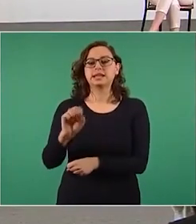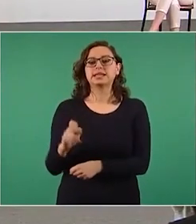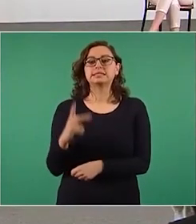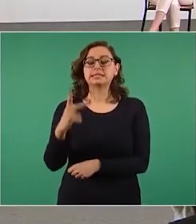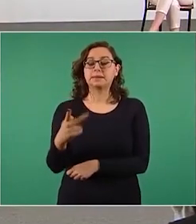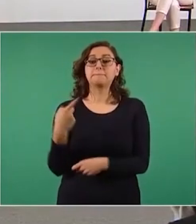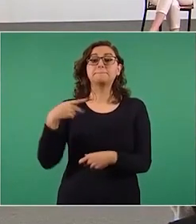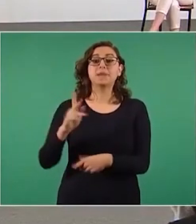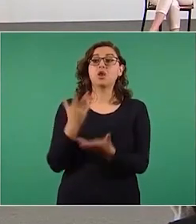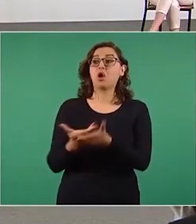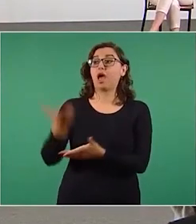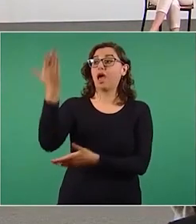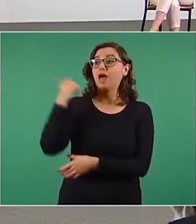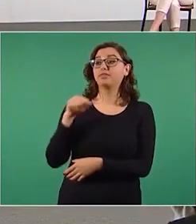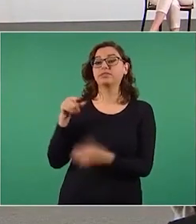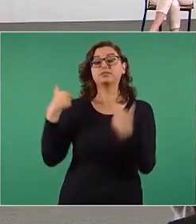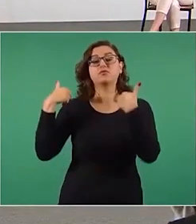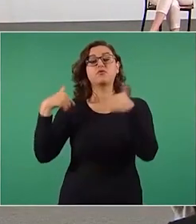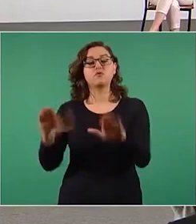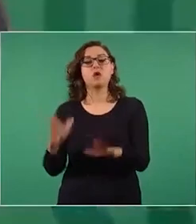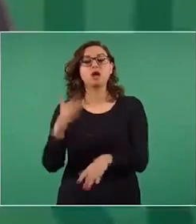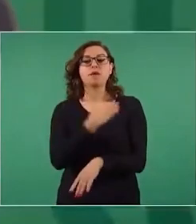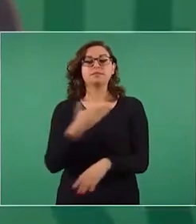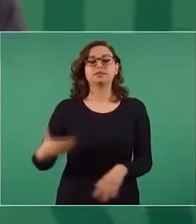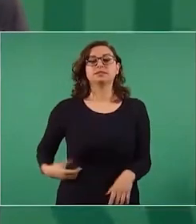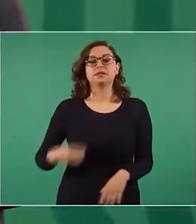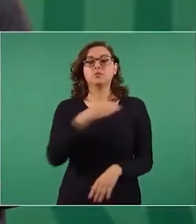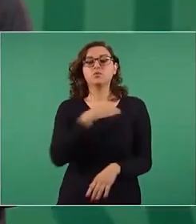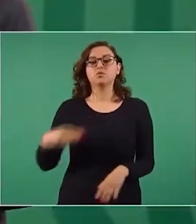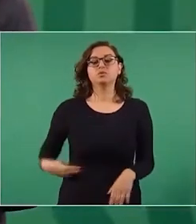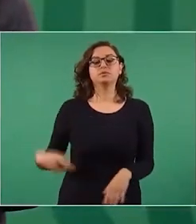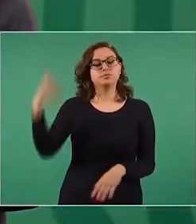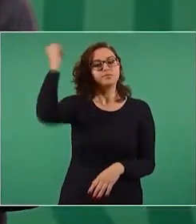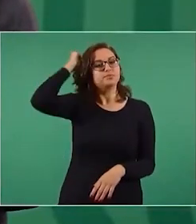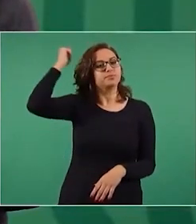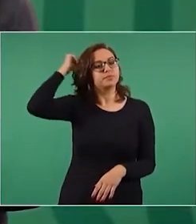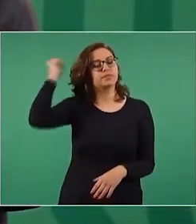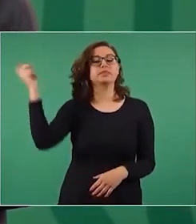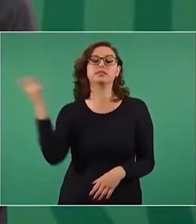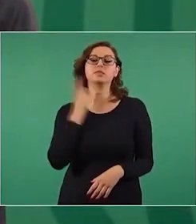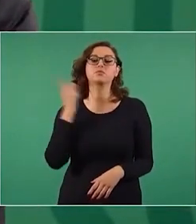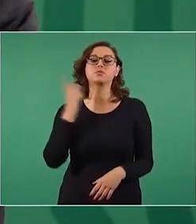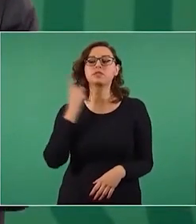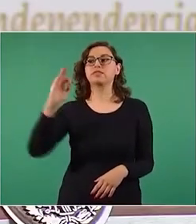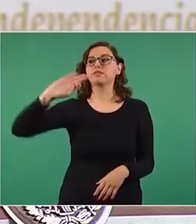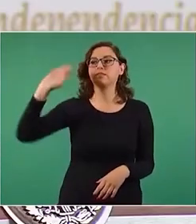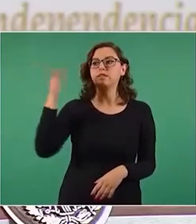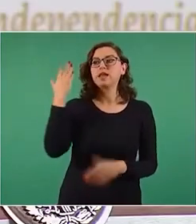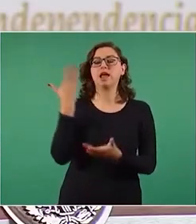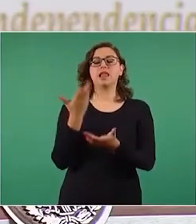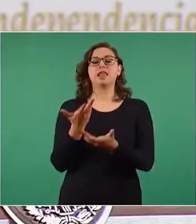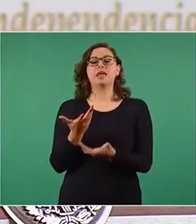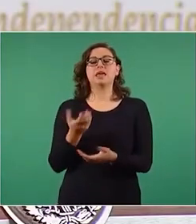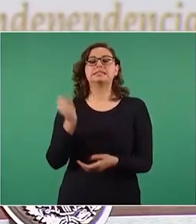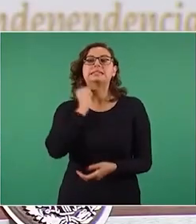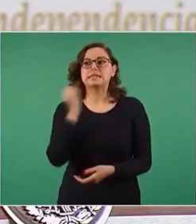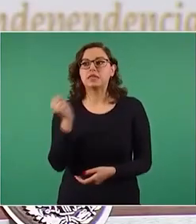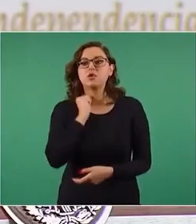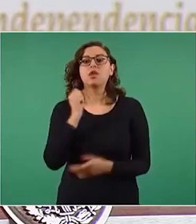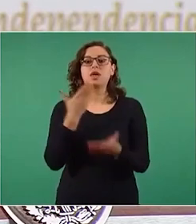diputada federal, senadora y ahora secretaria de Educación.